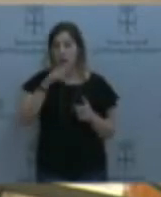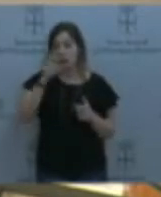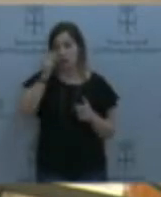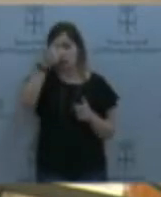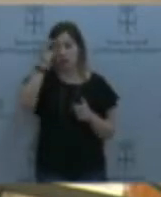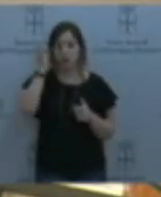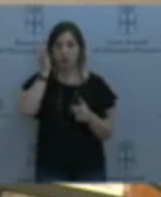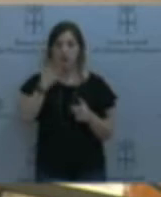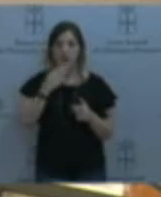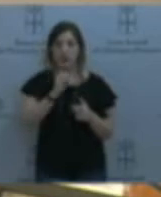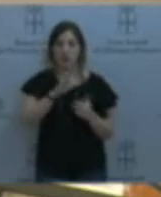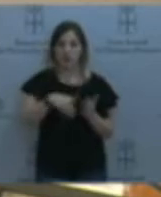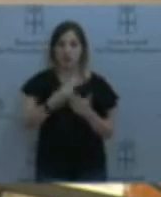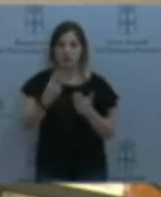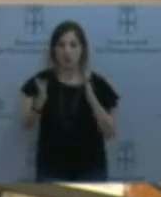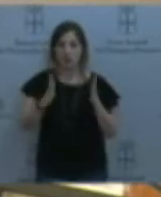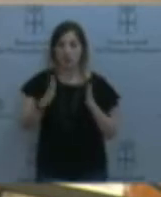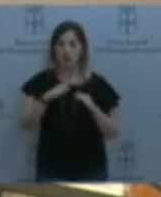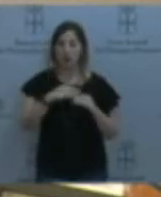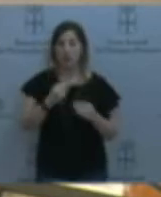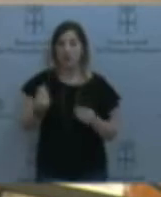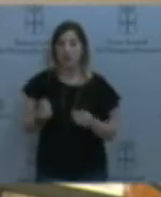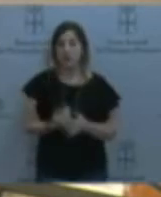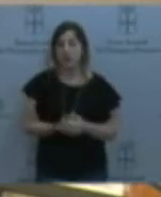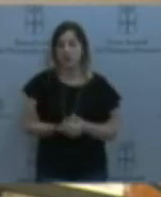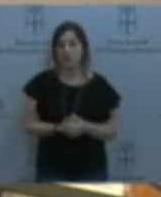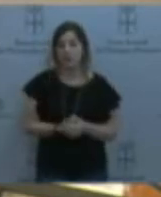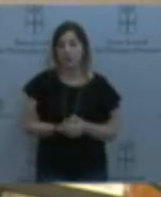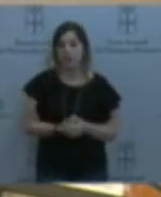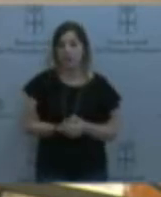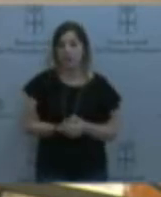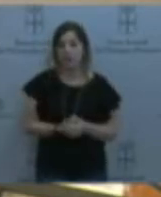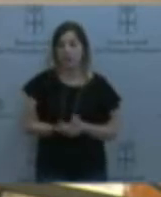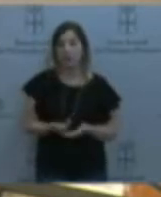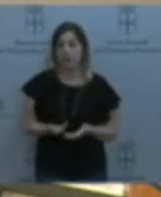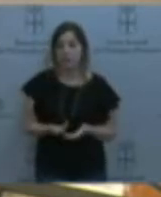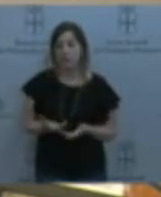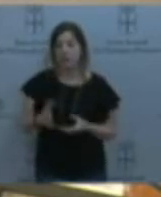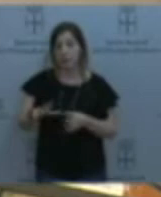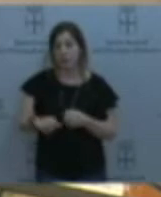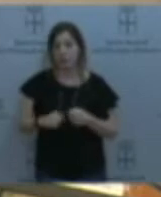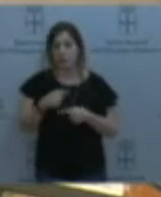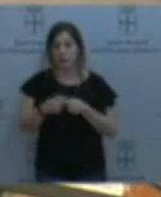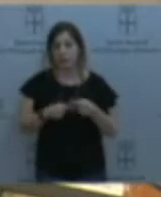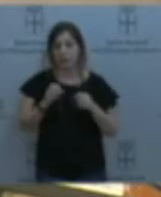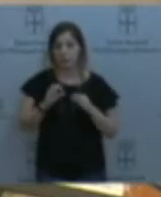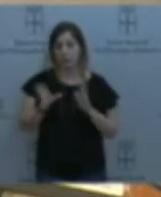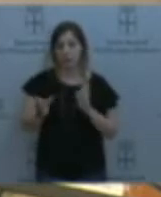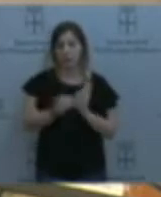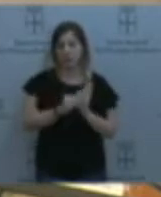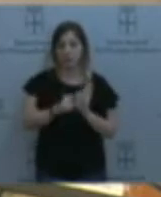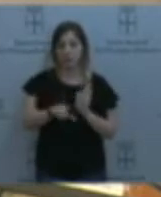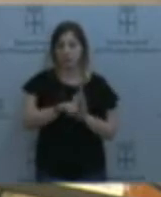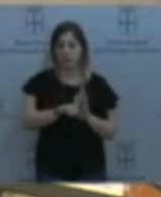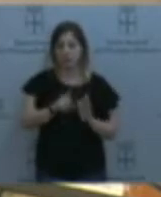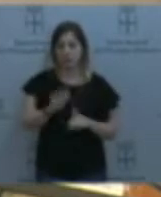familiar, algo así recogido en la ley. Y también, como no, la llegada de menores no acompañados